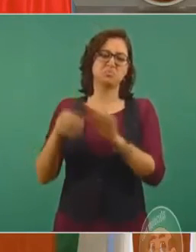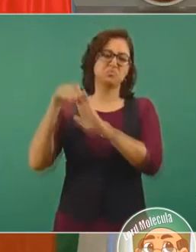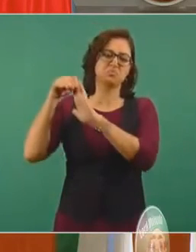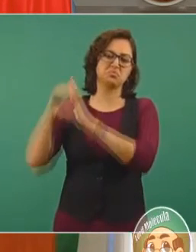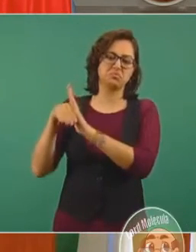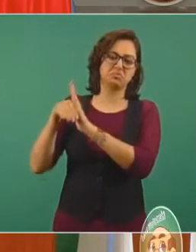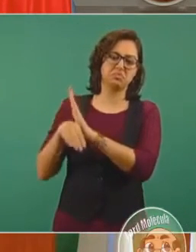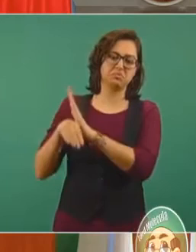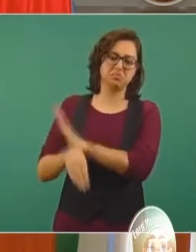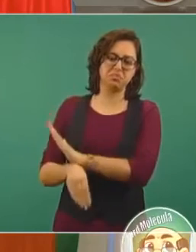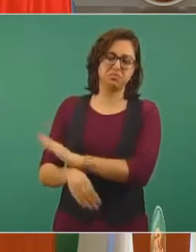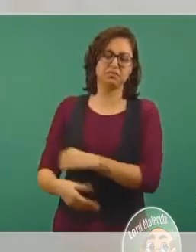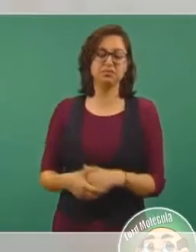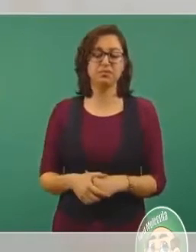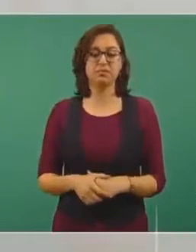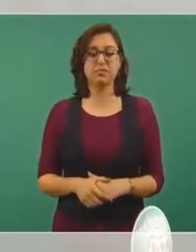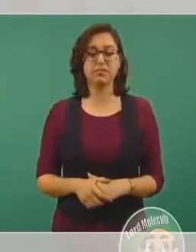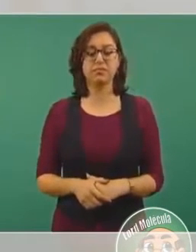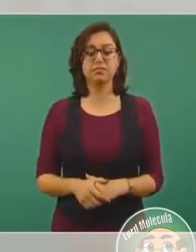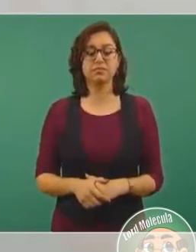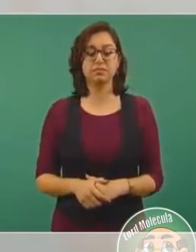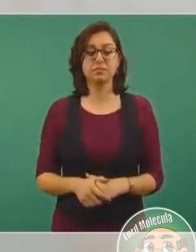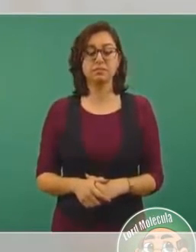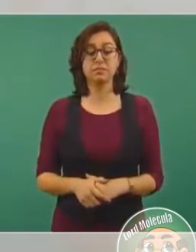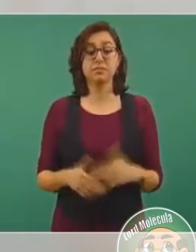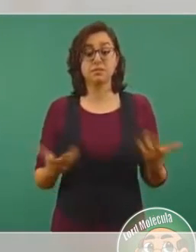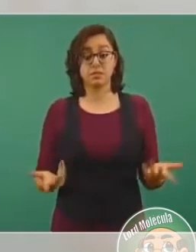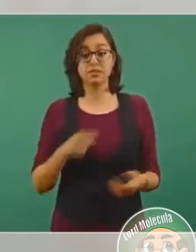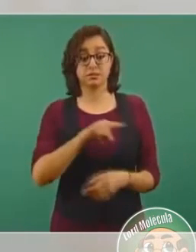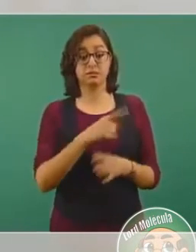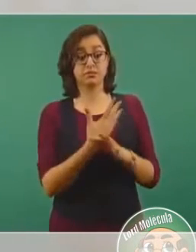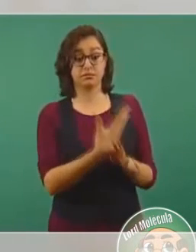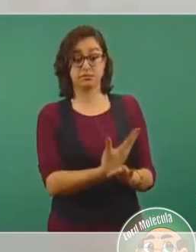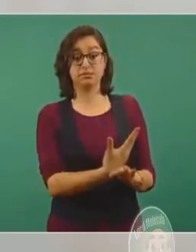principios de siglo. Y fíjense lo que decía, esto es textual.